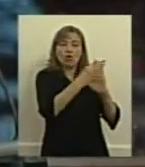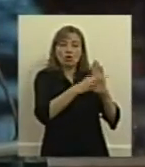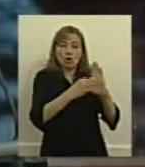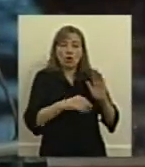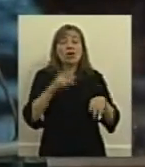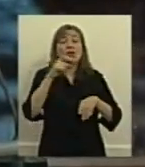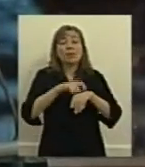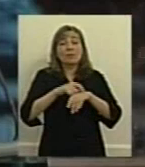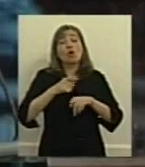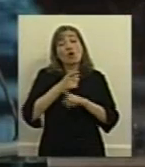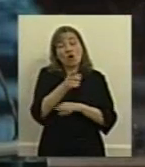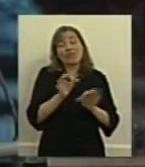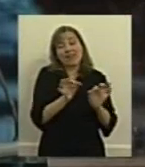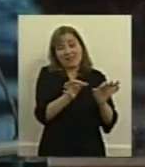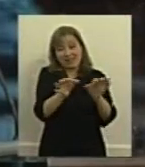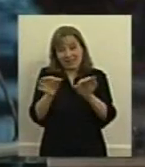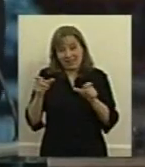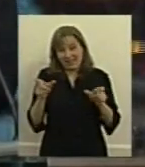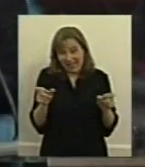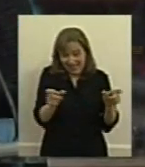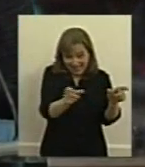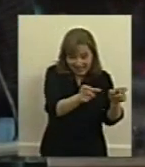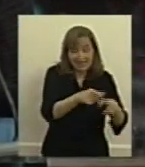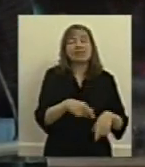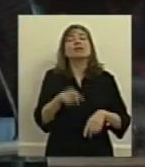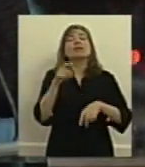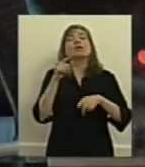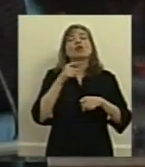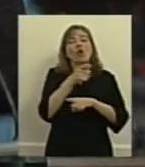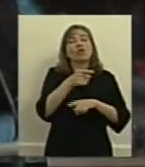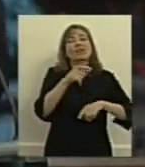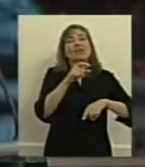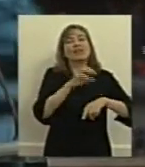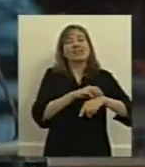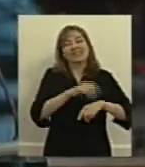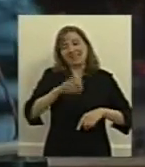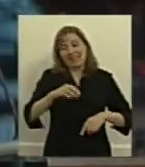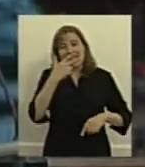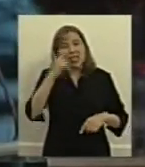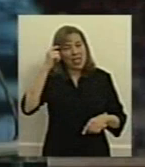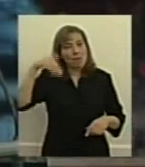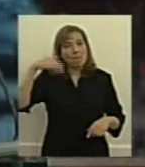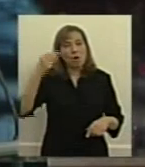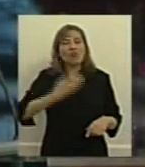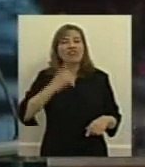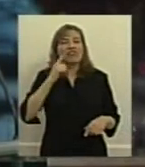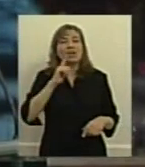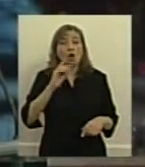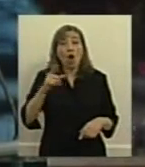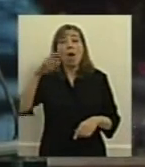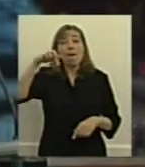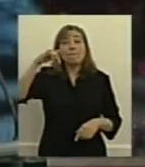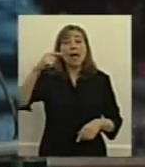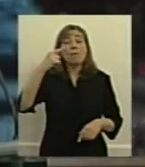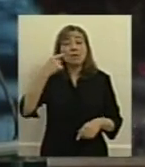oncológicos HIV y hemofílicos que los que vamos a controlar en la primera etapa el PAMI compra el 40%